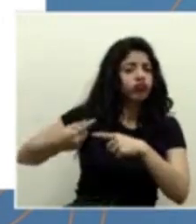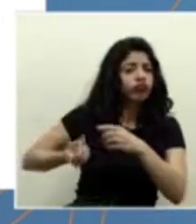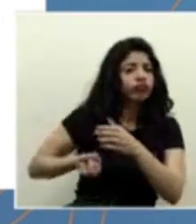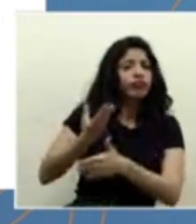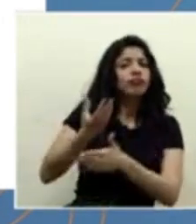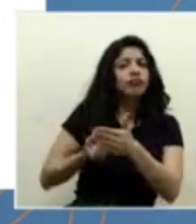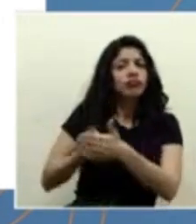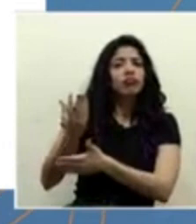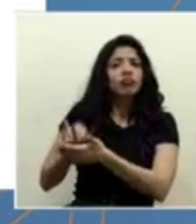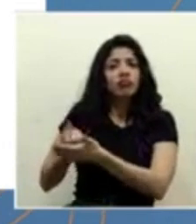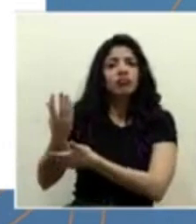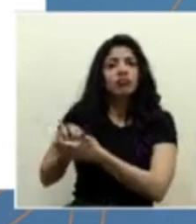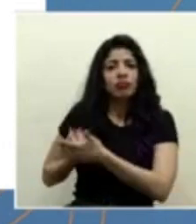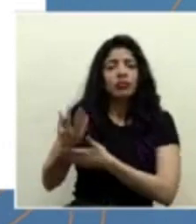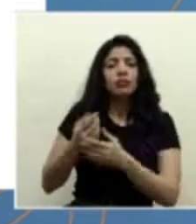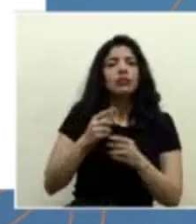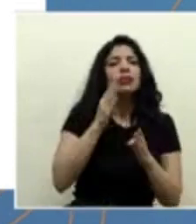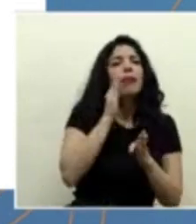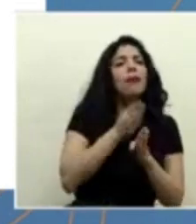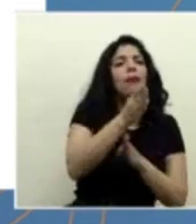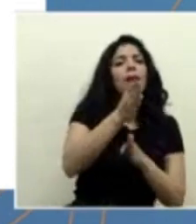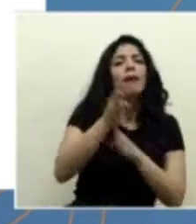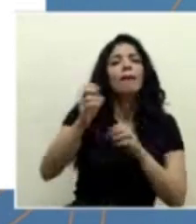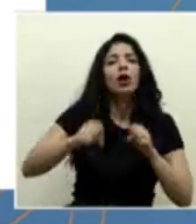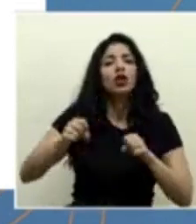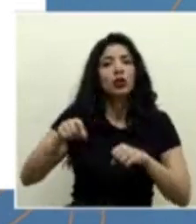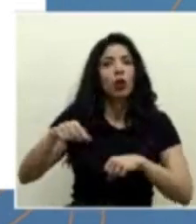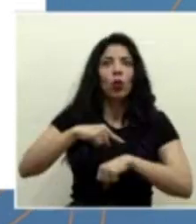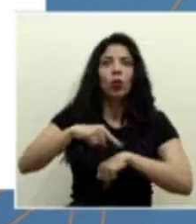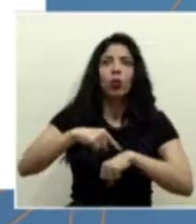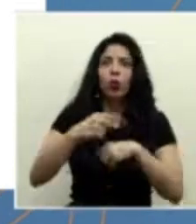proyecciones, y que eso pues dura bastante tiempo.